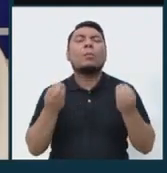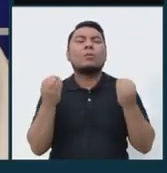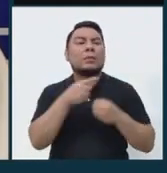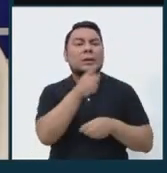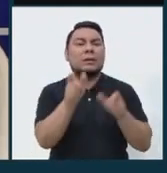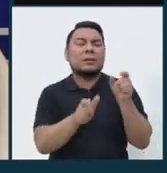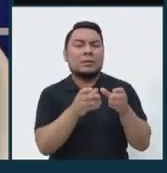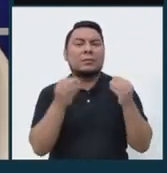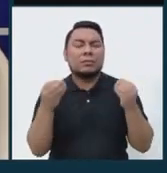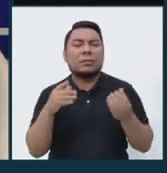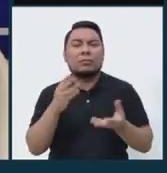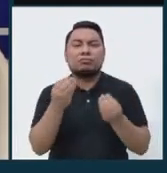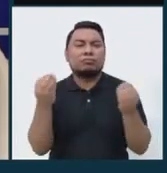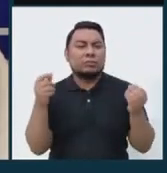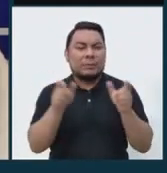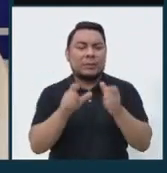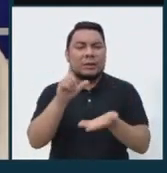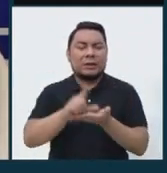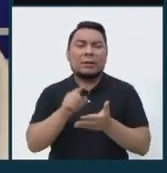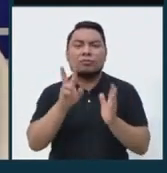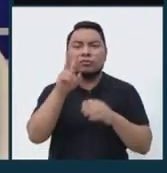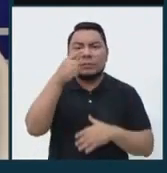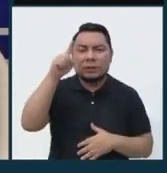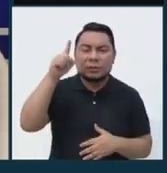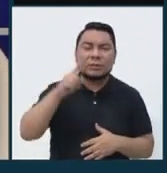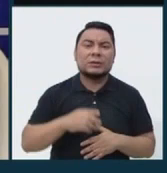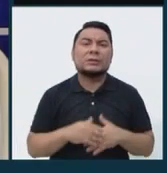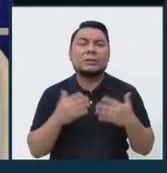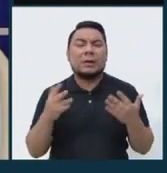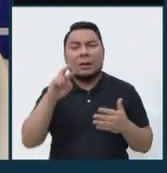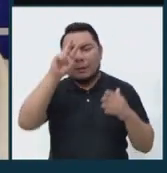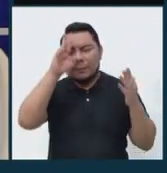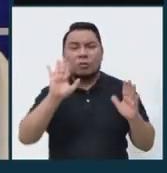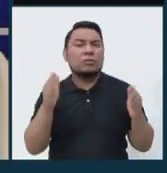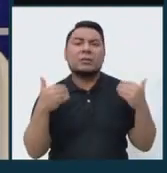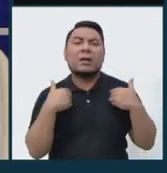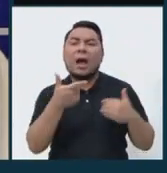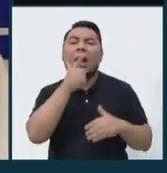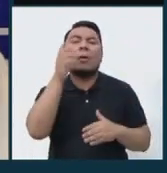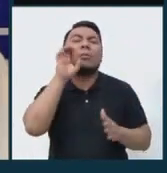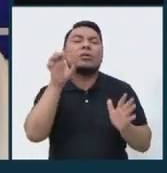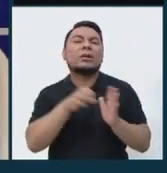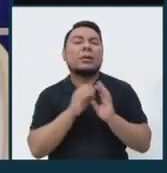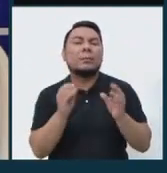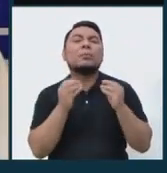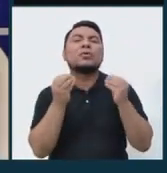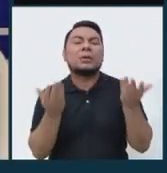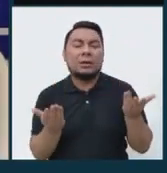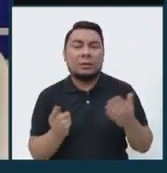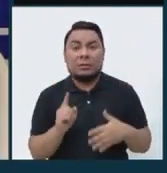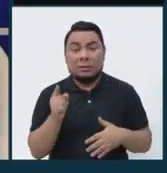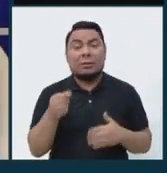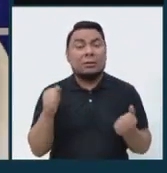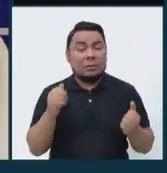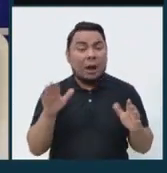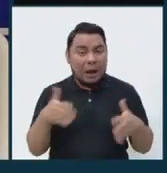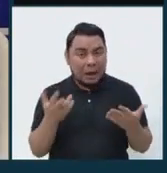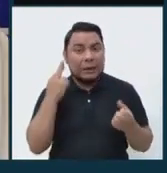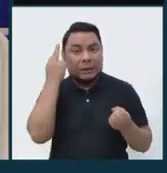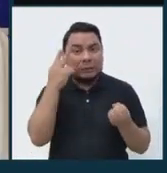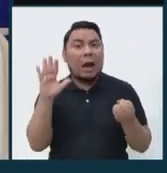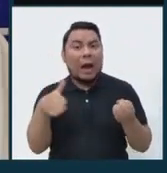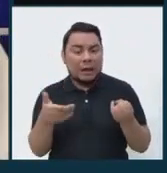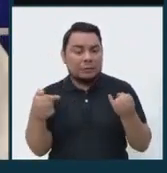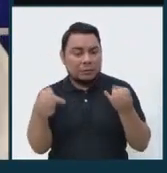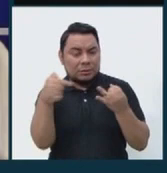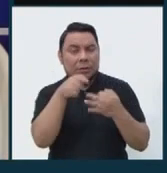gente, mucha gente, en Lima, por ejemplo, más de dos millones de peruanos no tienen agua, por ejemplo? ¿Por qué? No tiene razones. Entonces, uno